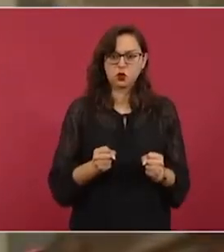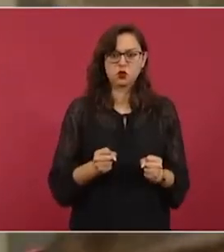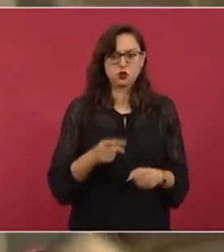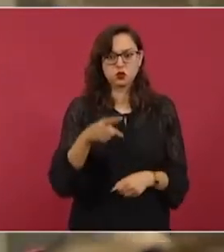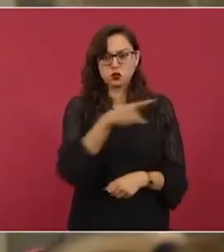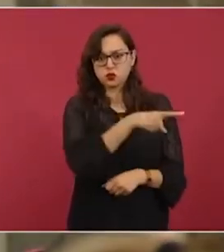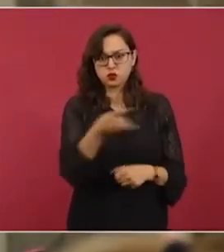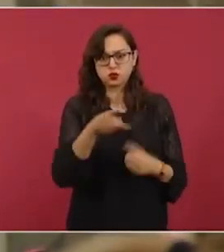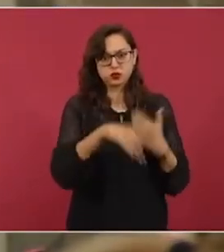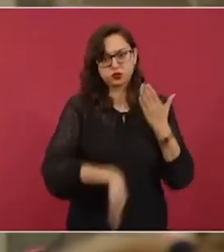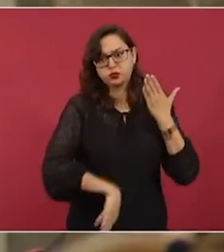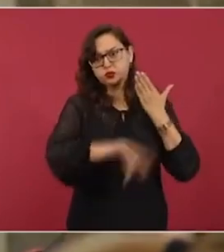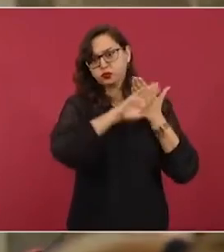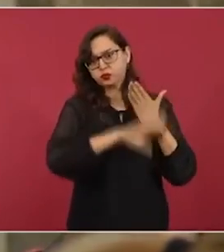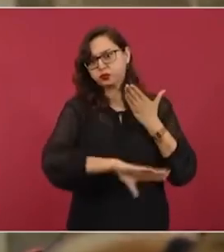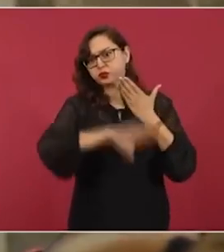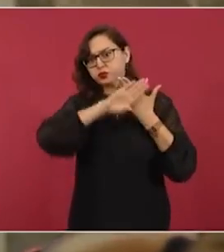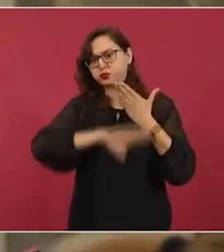Zuckerman,